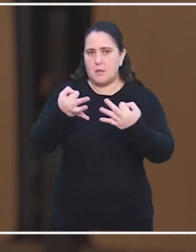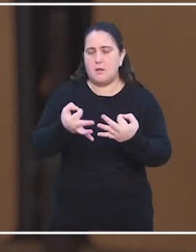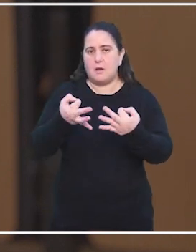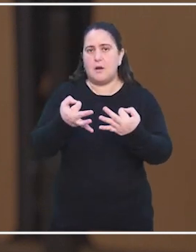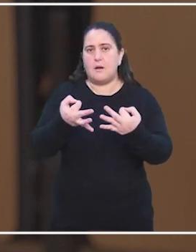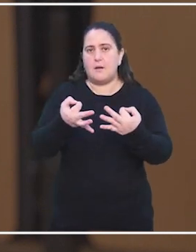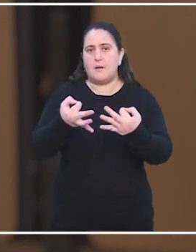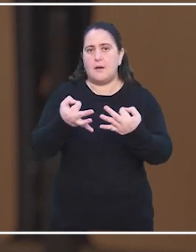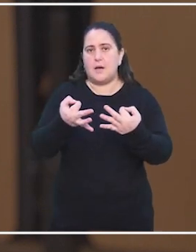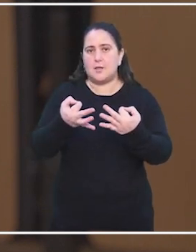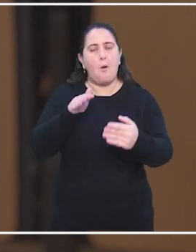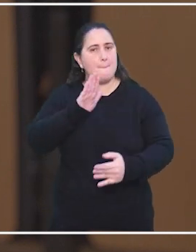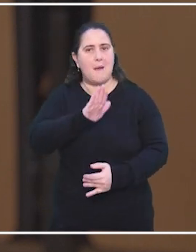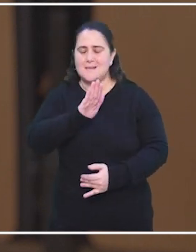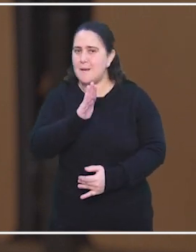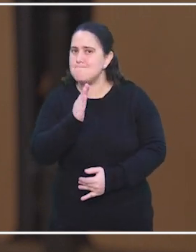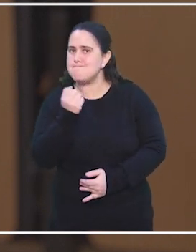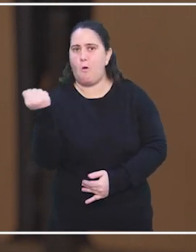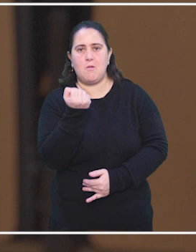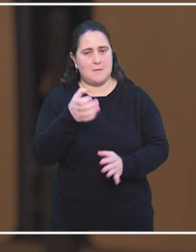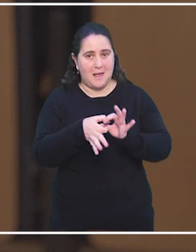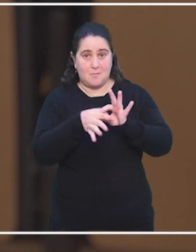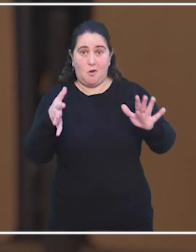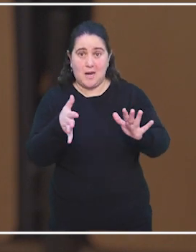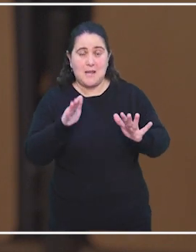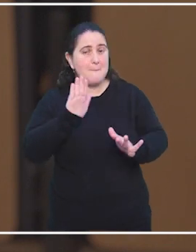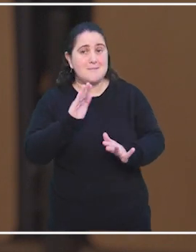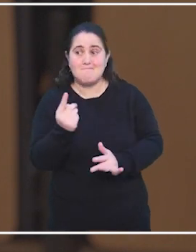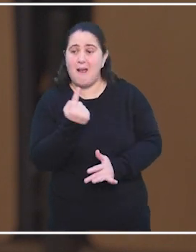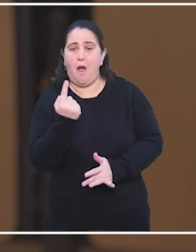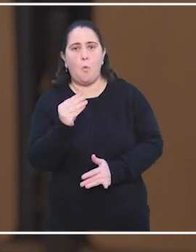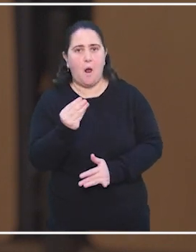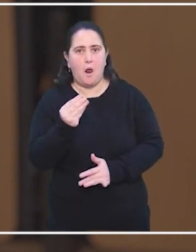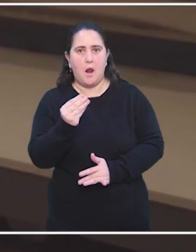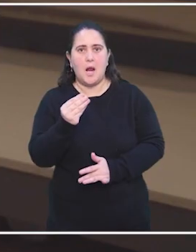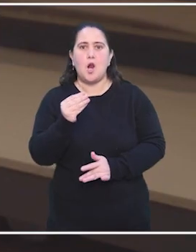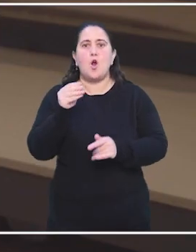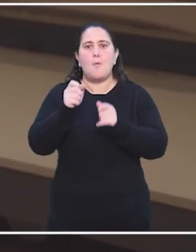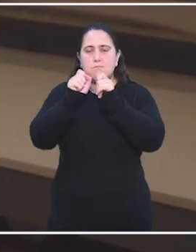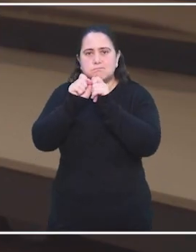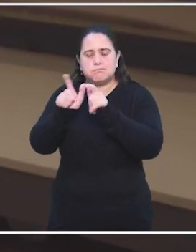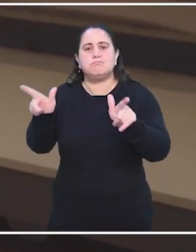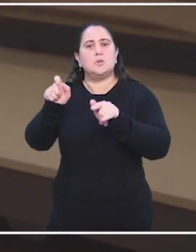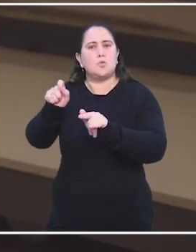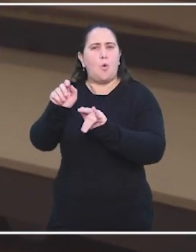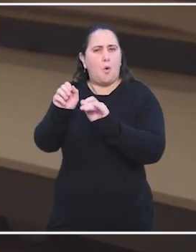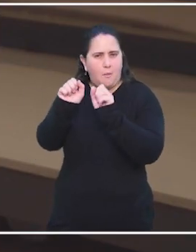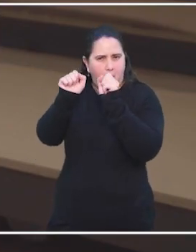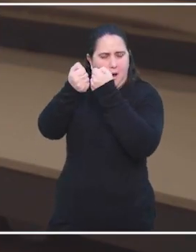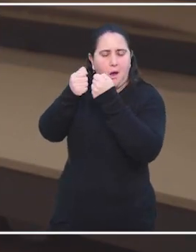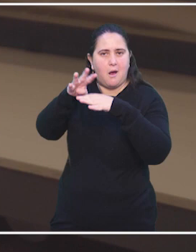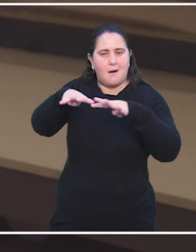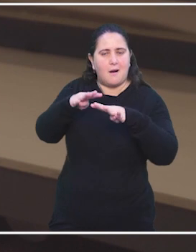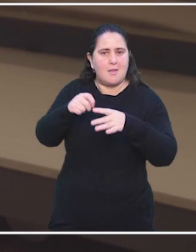amenazas para la democracia son las campañas oscuras que tienen lugar en las redes